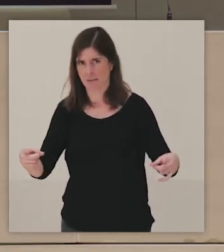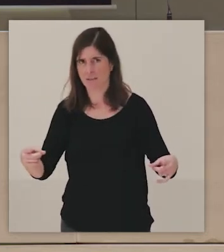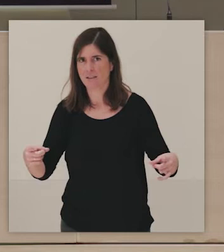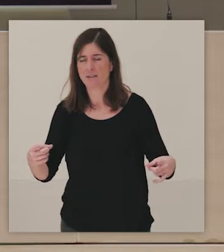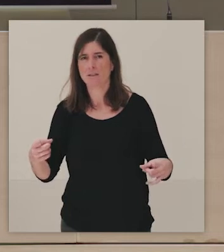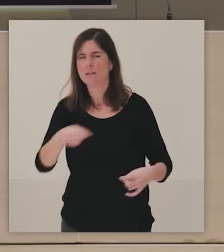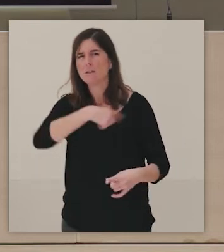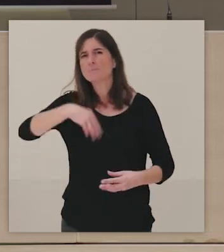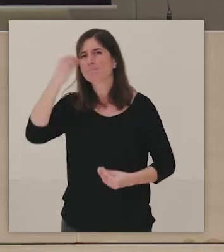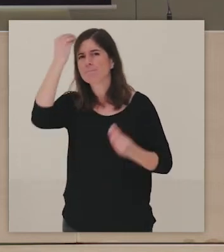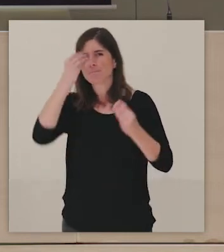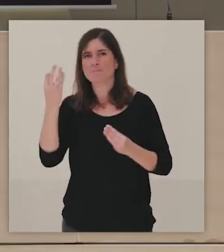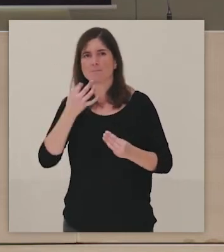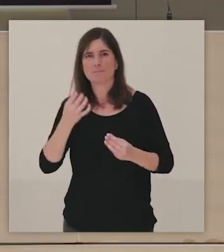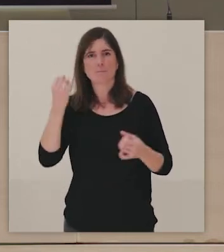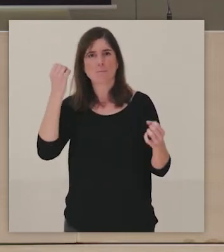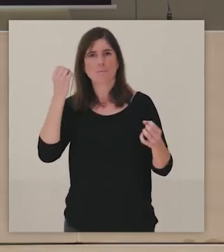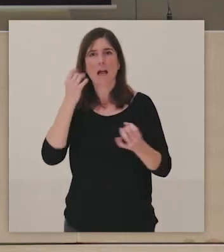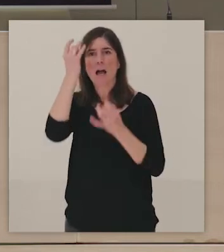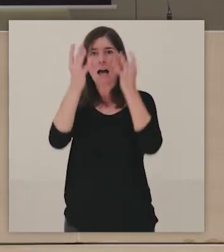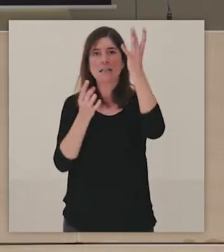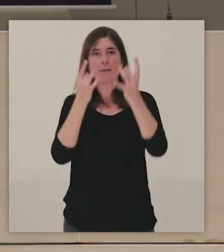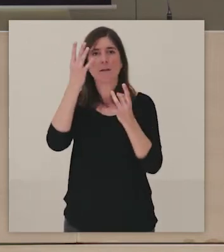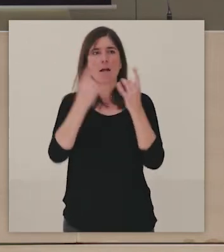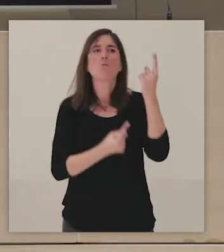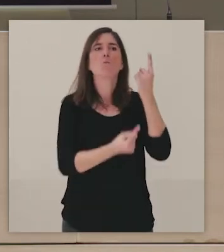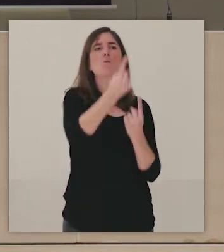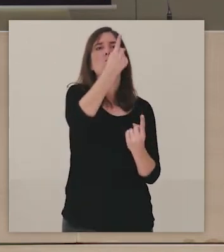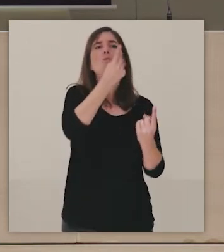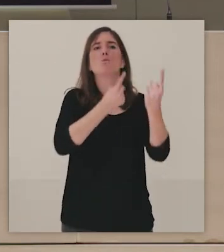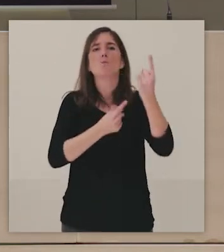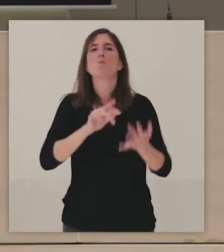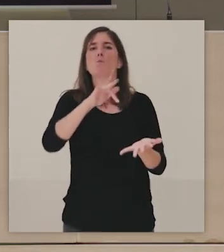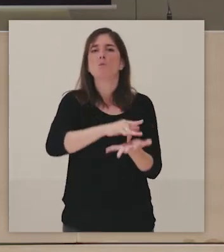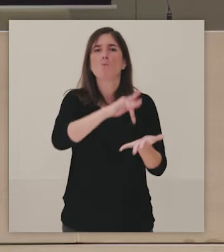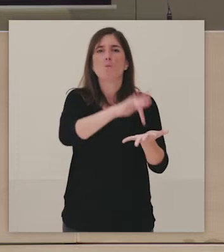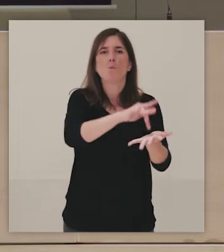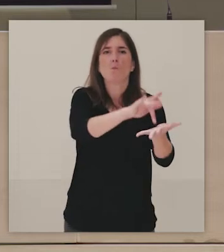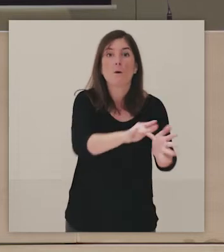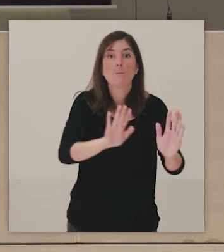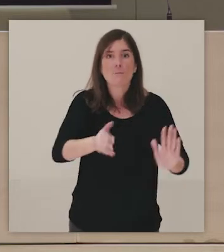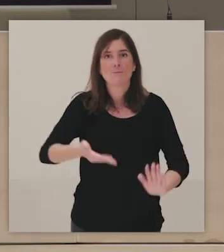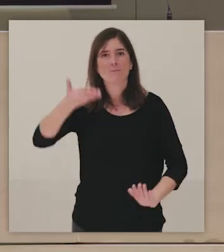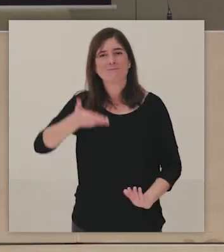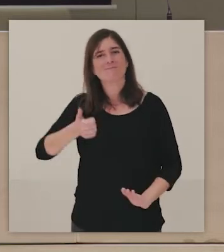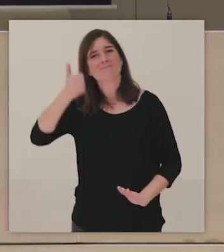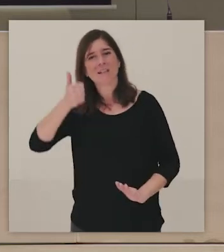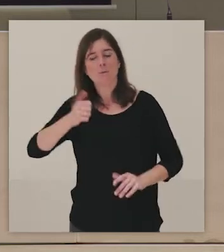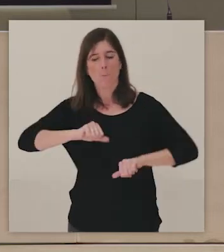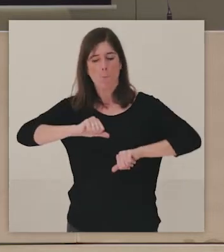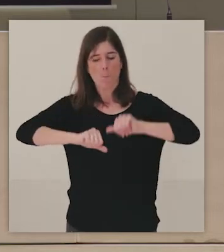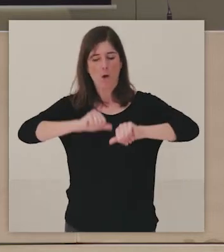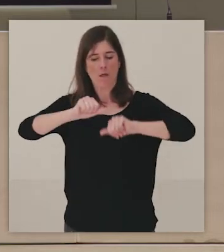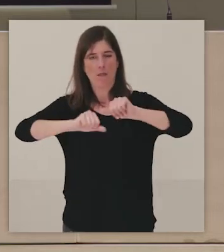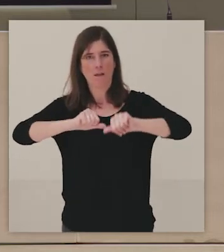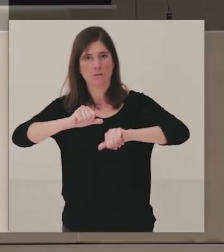que… o sea, tenemos que ofrecer actividades puntuales, pero creo que el foco sigue siendo trabajar en los procesos a medio y largo